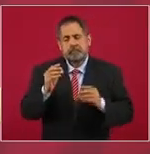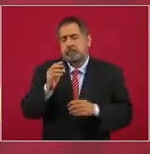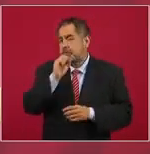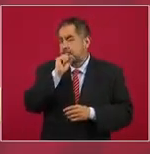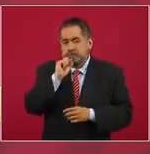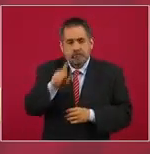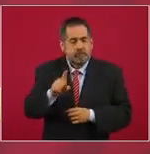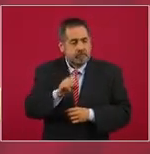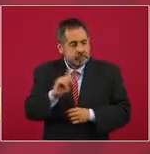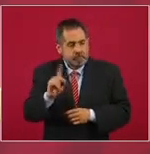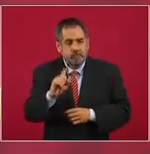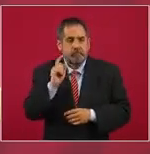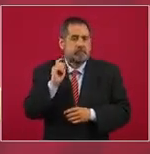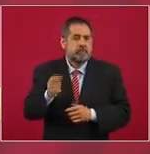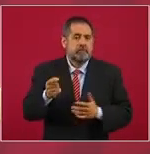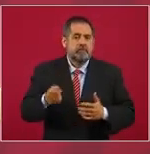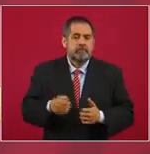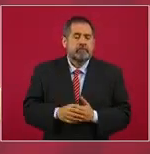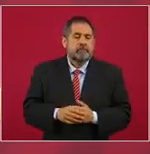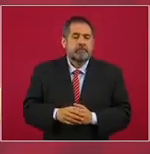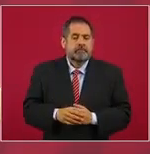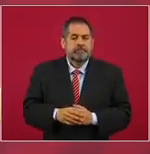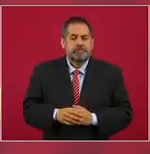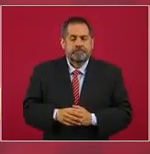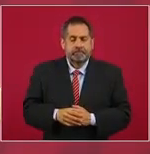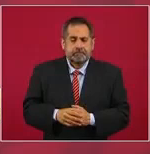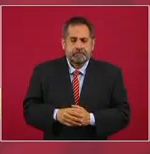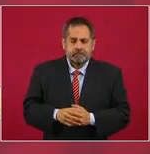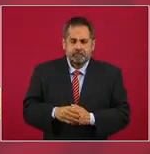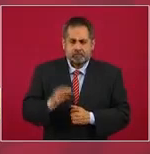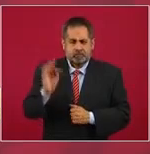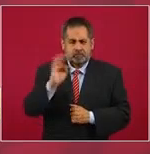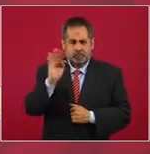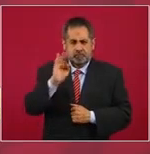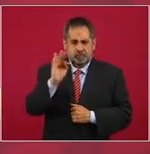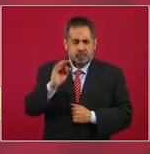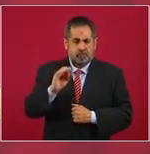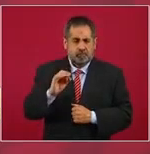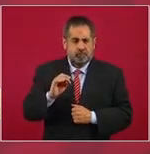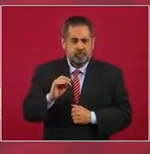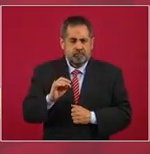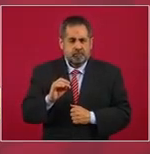financiamiento de organizaciones de la delincuencia organizada.